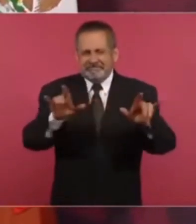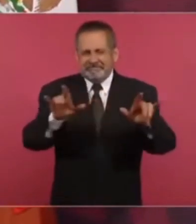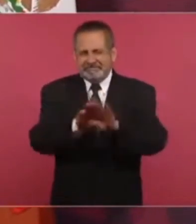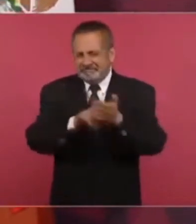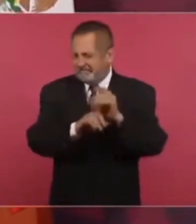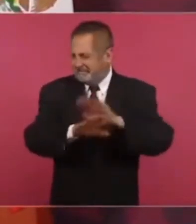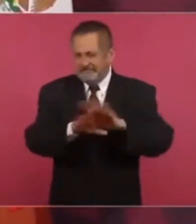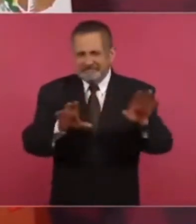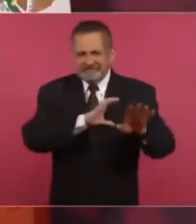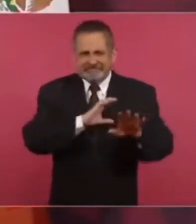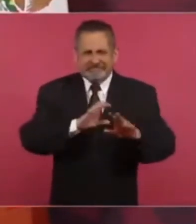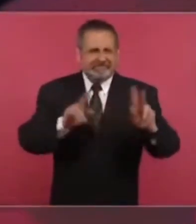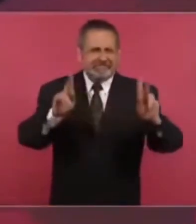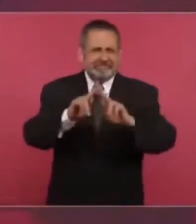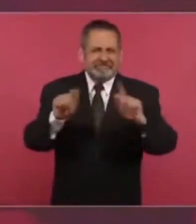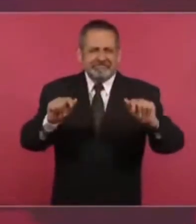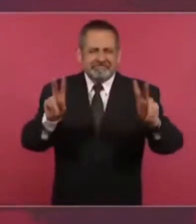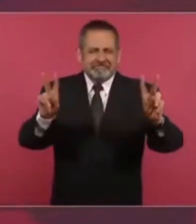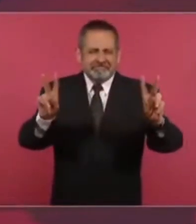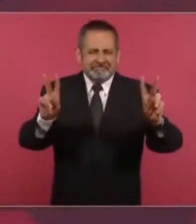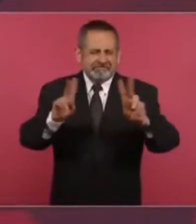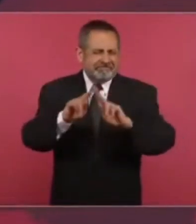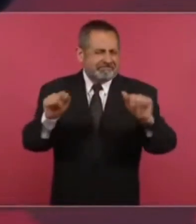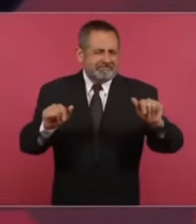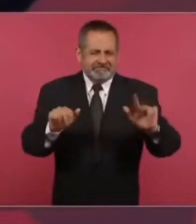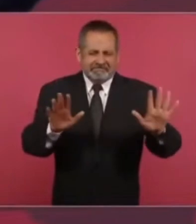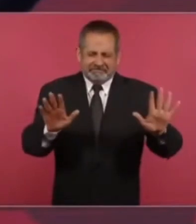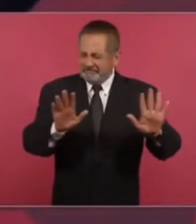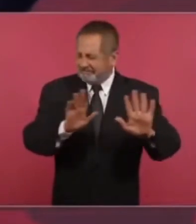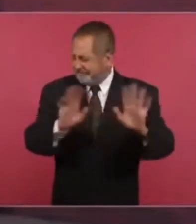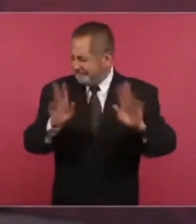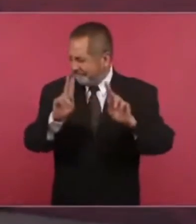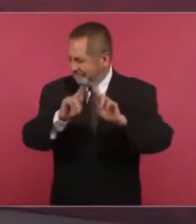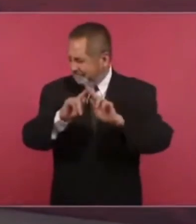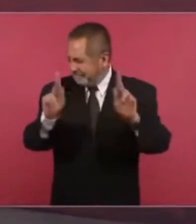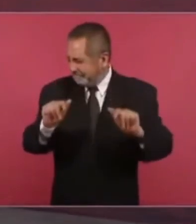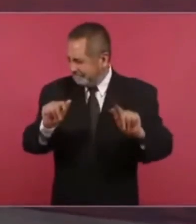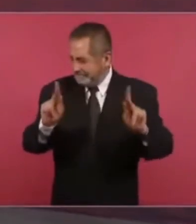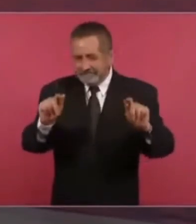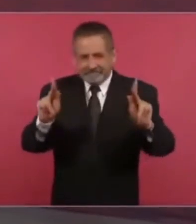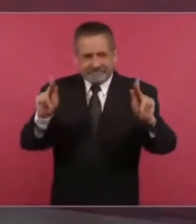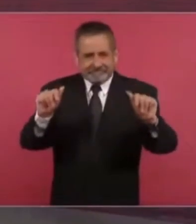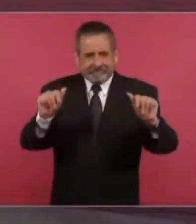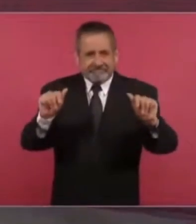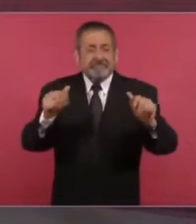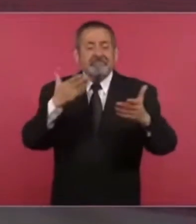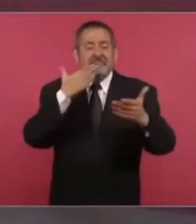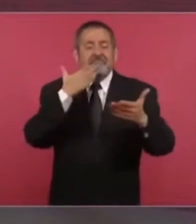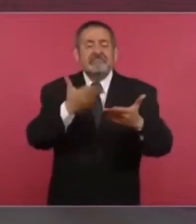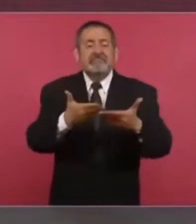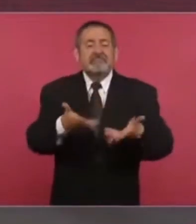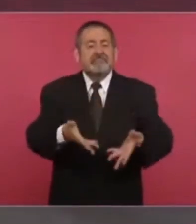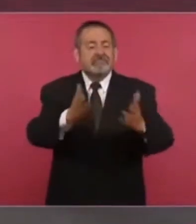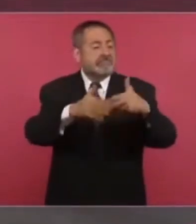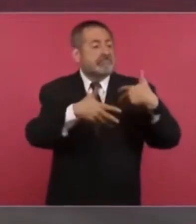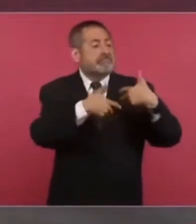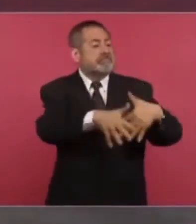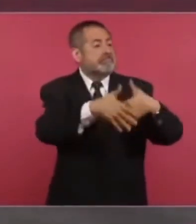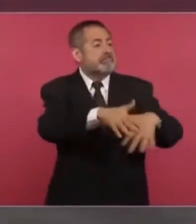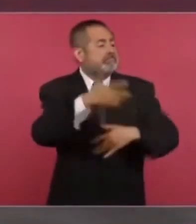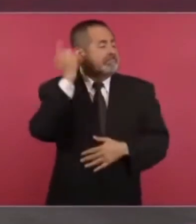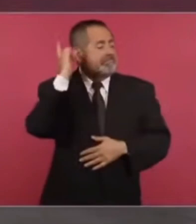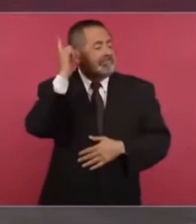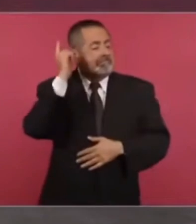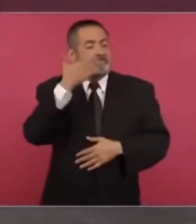también mire amor y paz y que les vaya muy bien a los de la manifestación